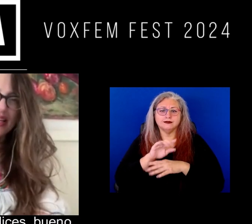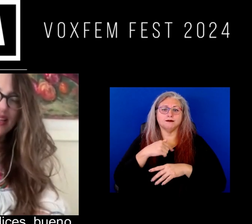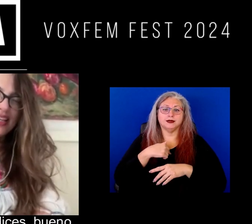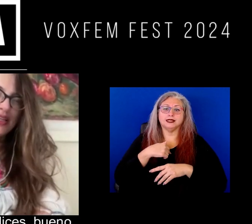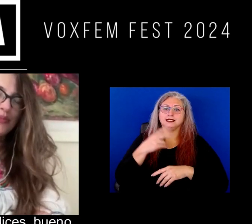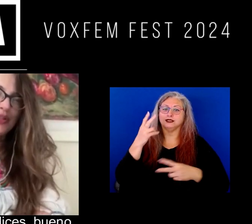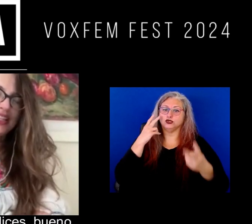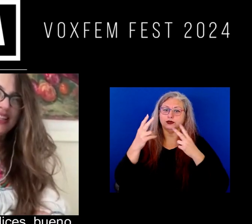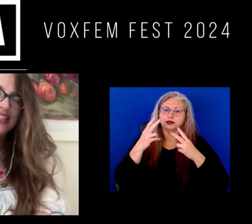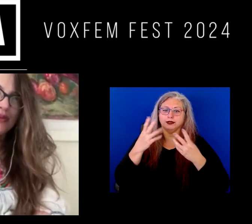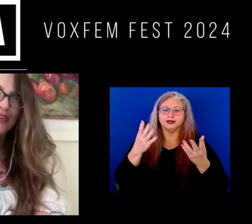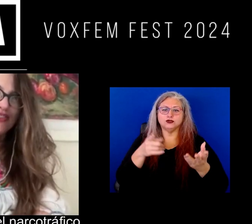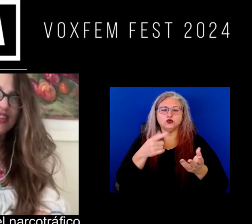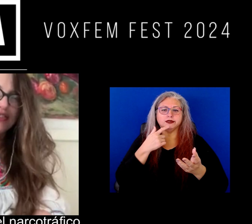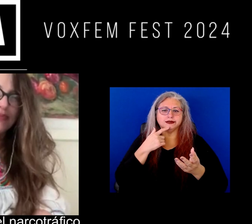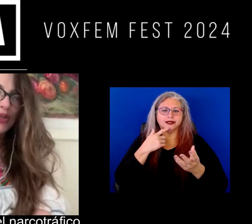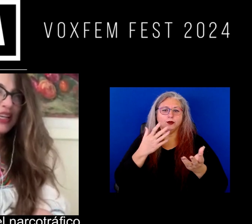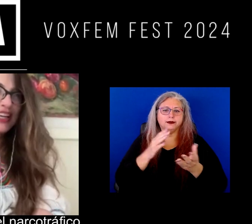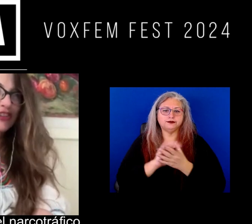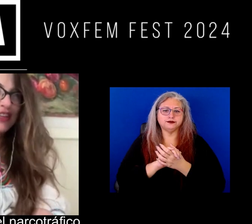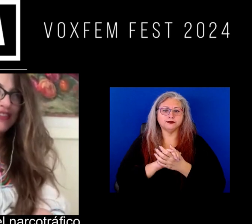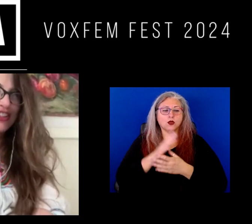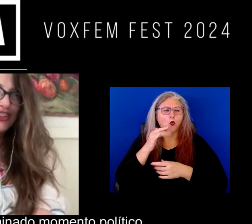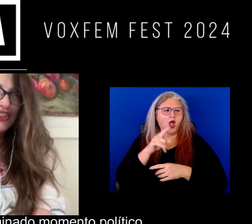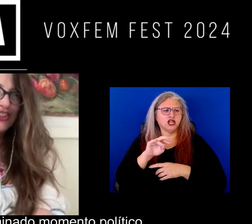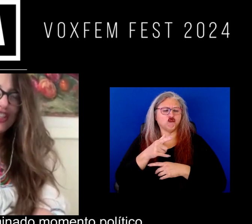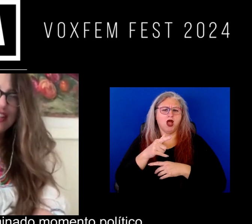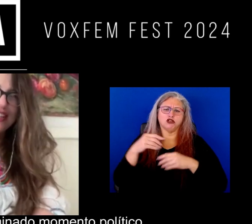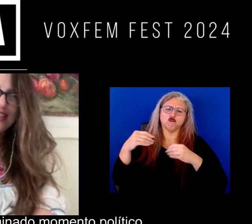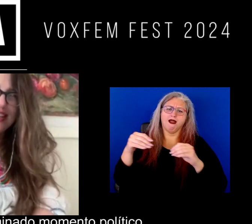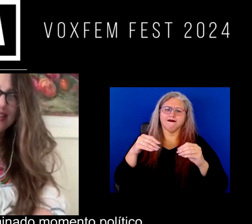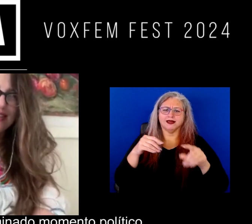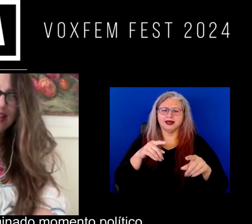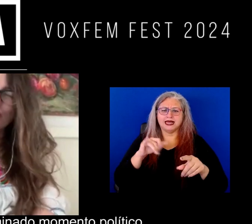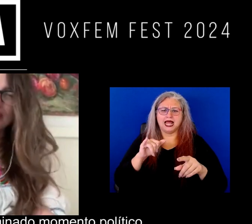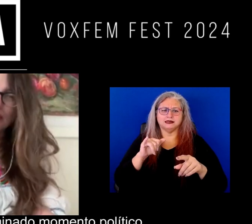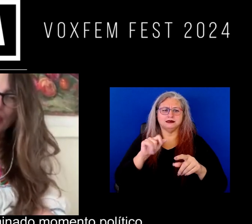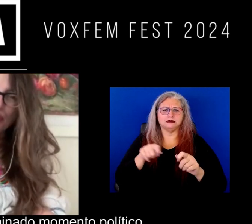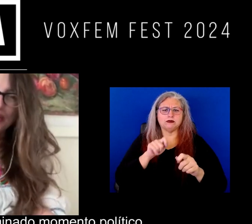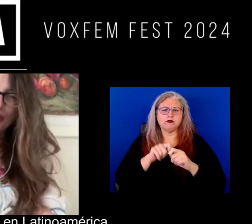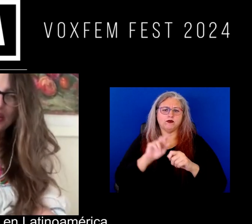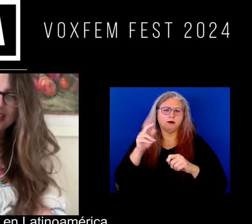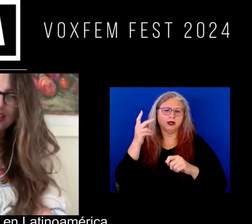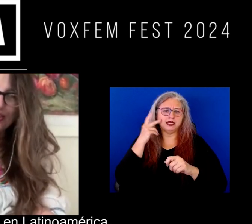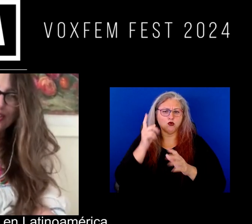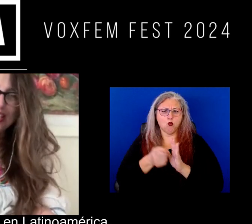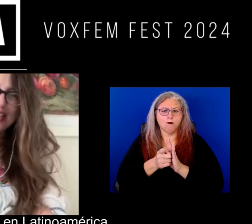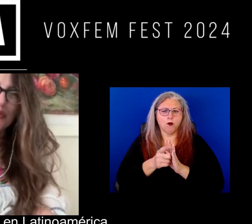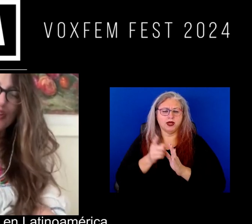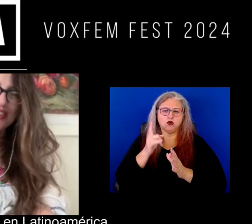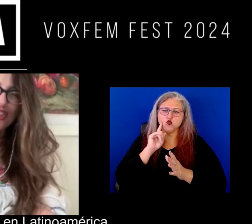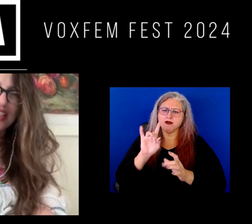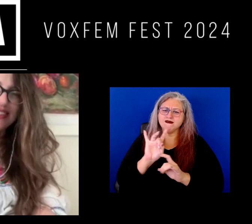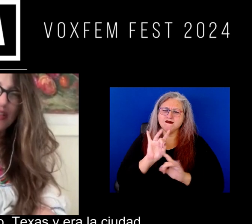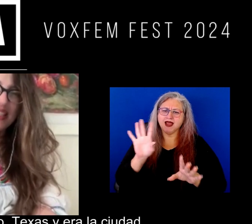hacen ver porque dices bueno ¿por qué en narcotráfico están en un determinado momento político es tan